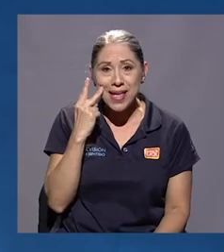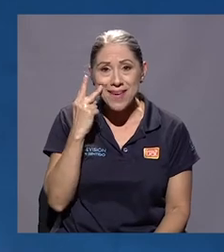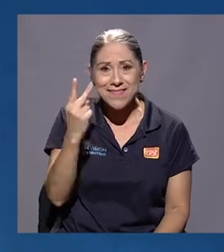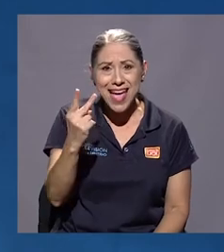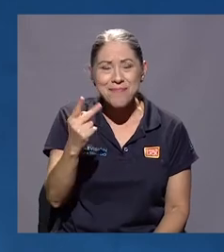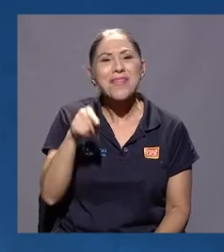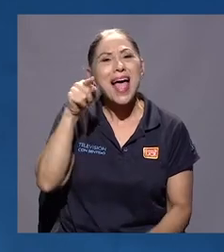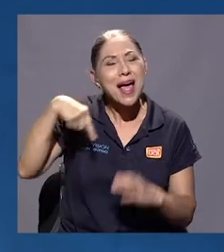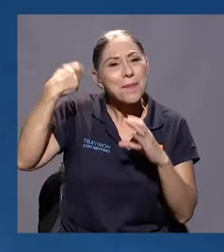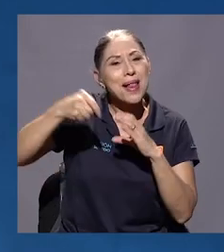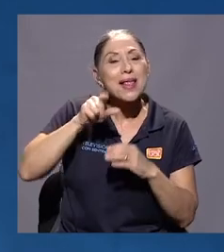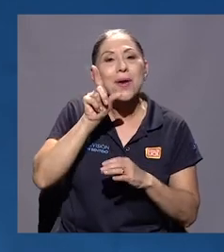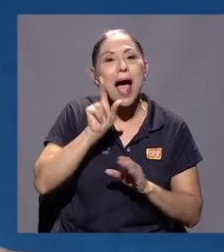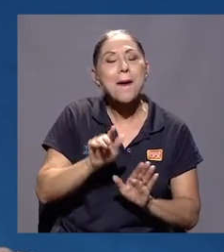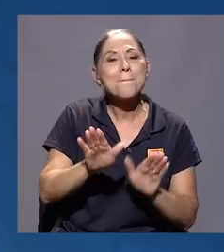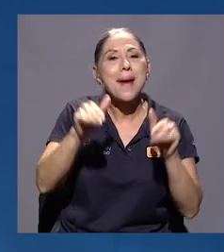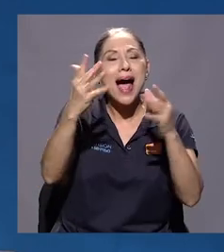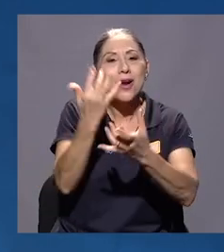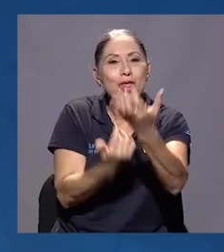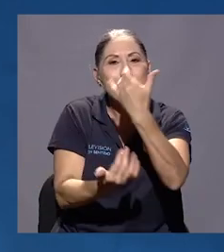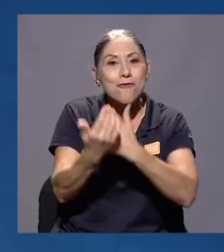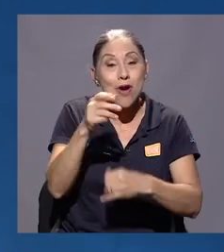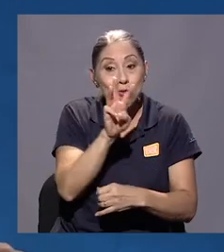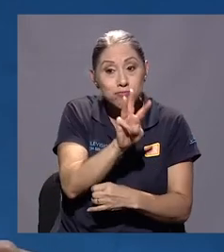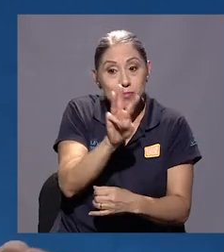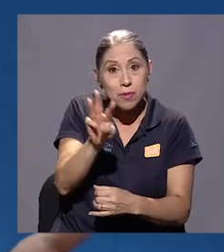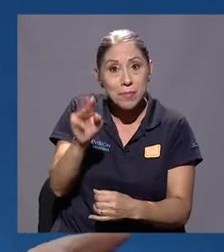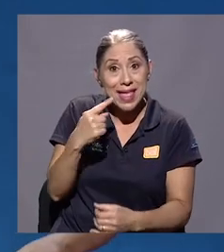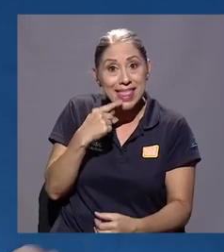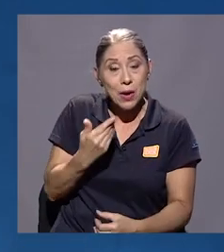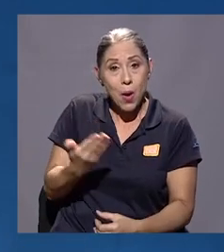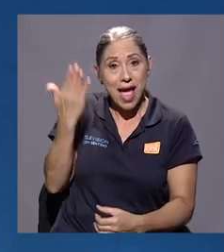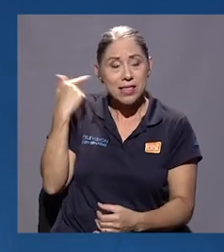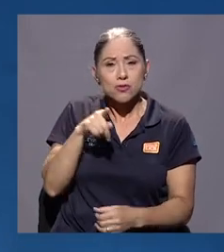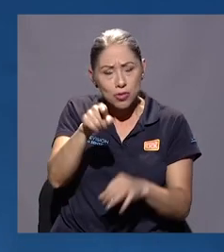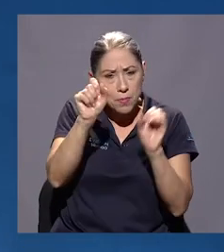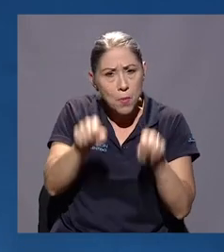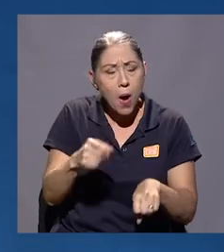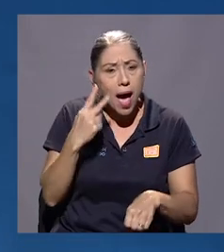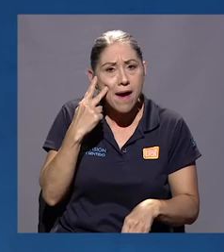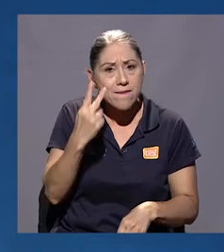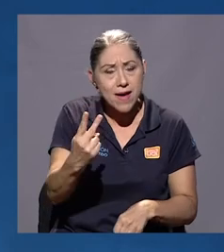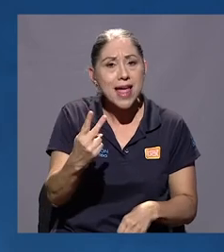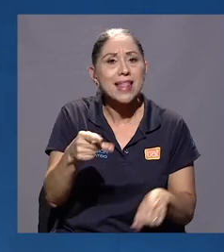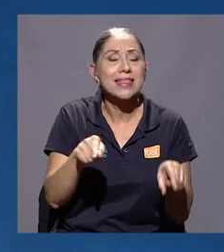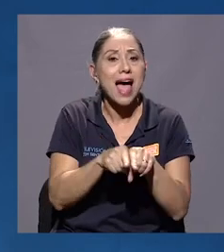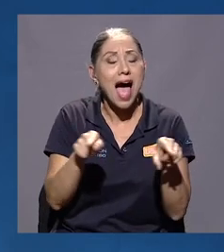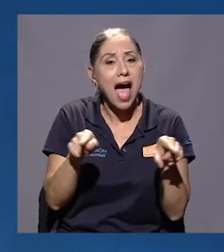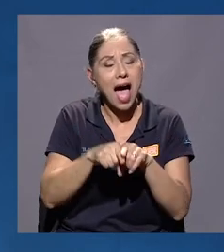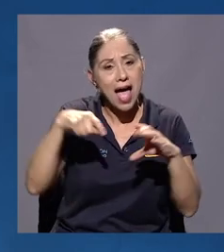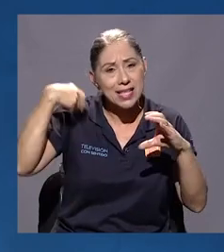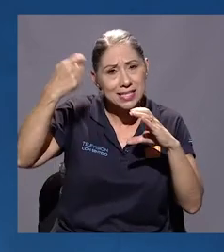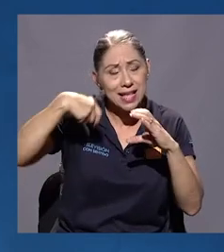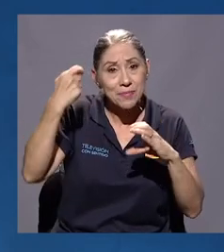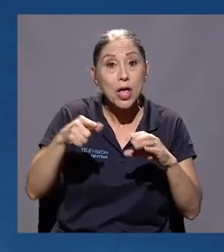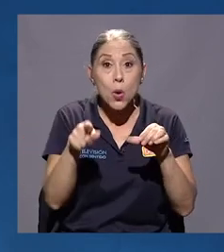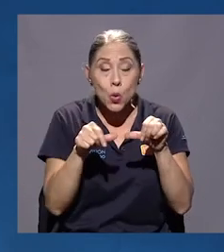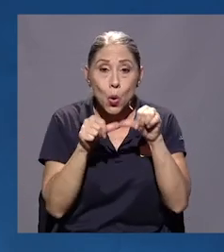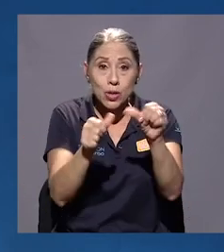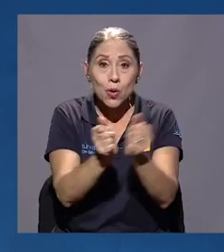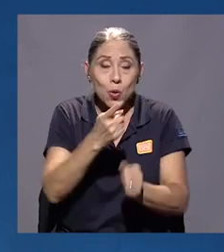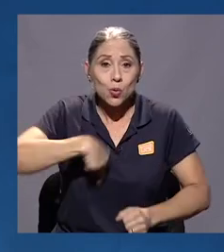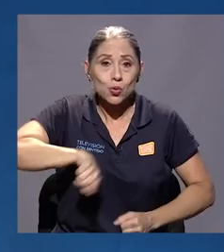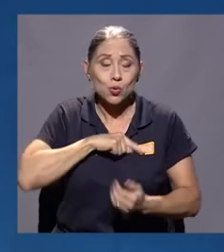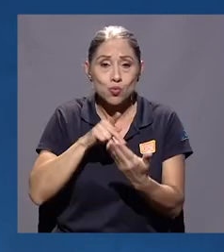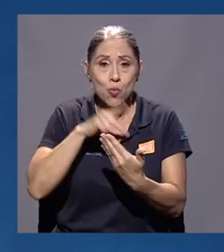que vea El Pájaro de Fuego en las plataformas digitales que ya se mencionaron y que usted puede ver en pantalla. Y quédese con